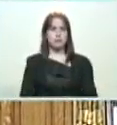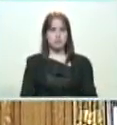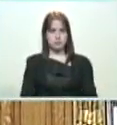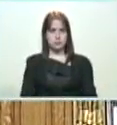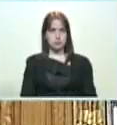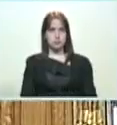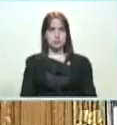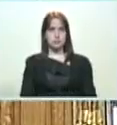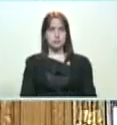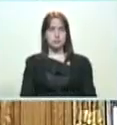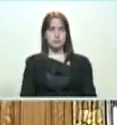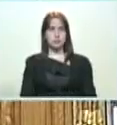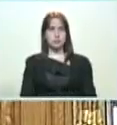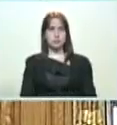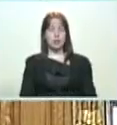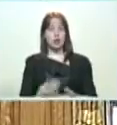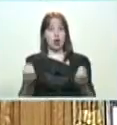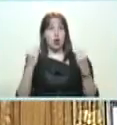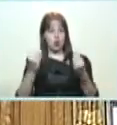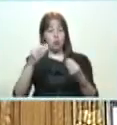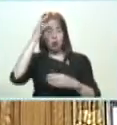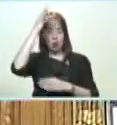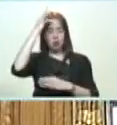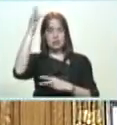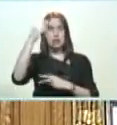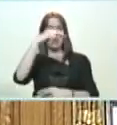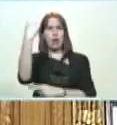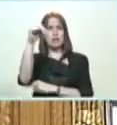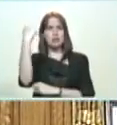Y el Consejo Nacional de Economía está a la orden de ustedes.